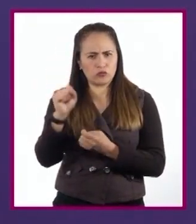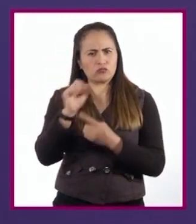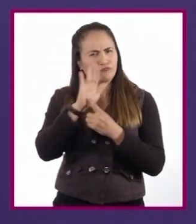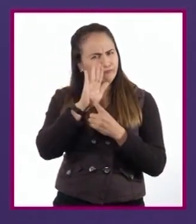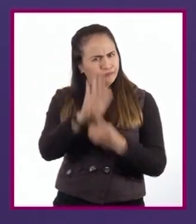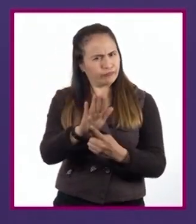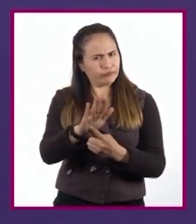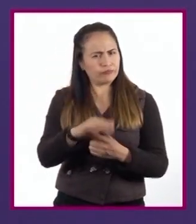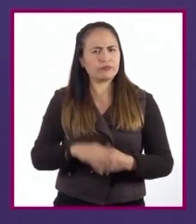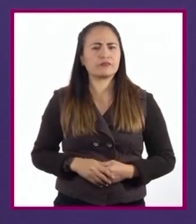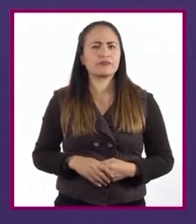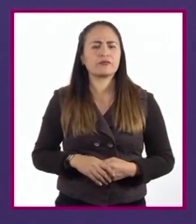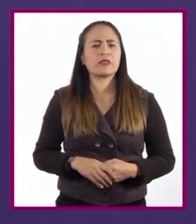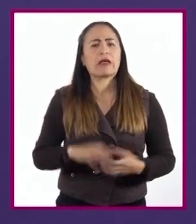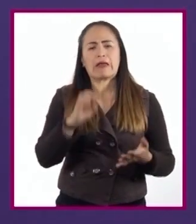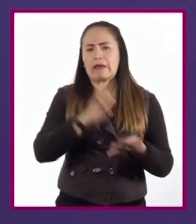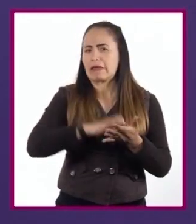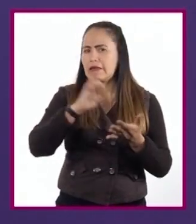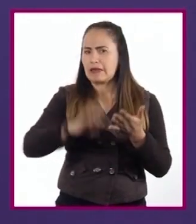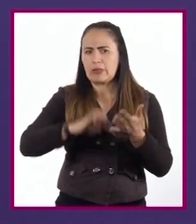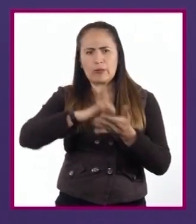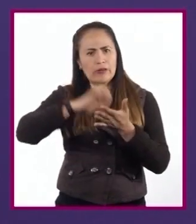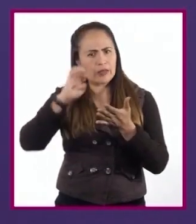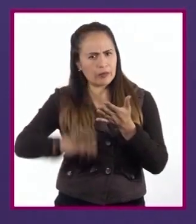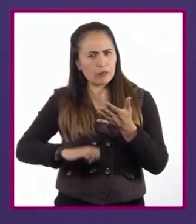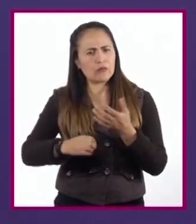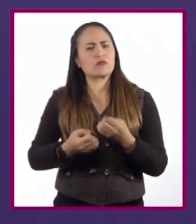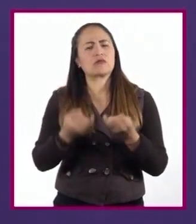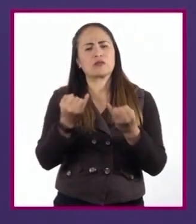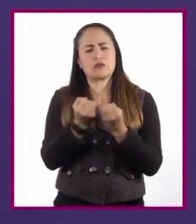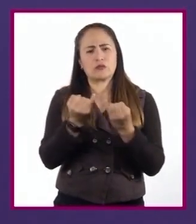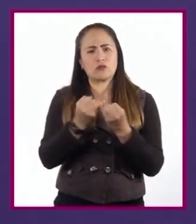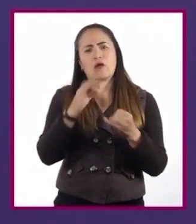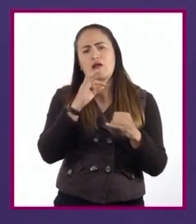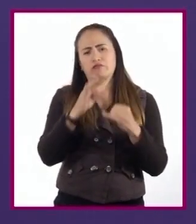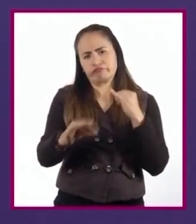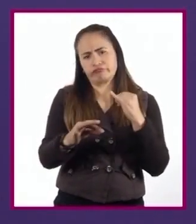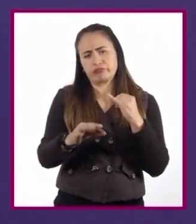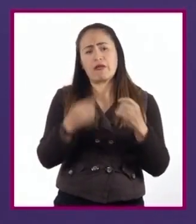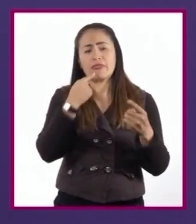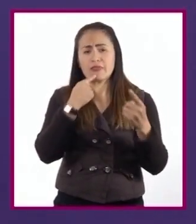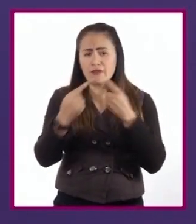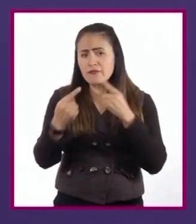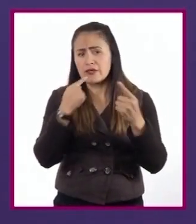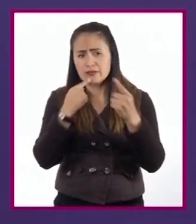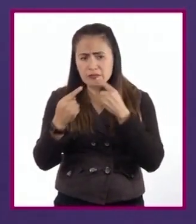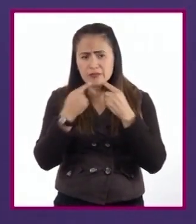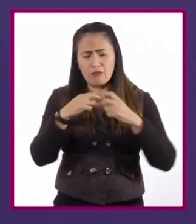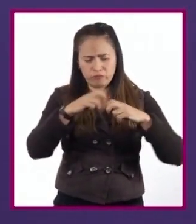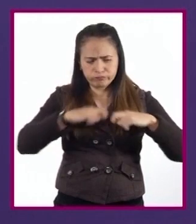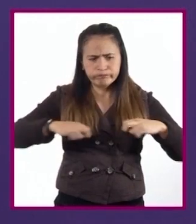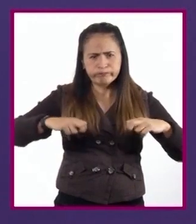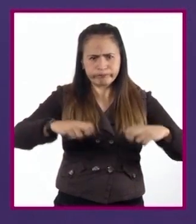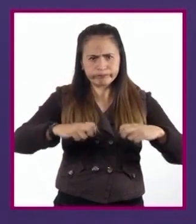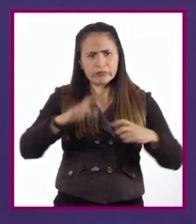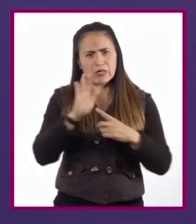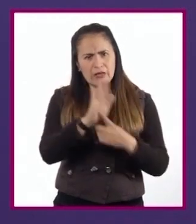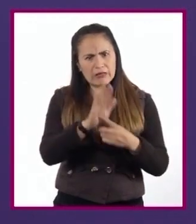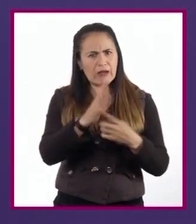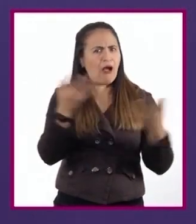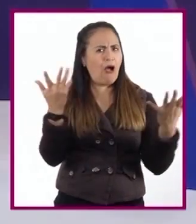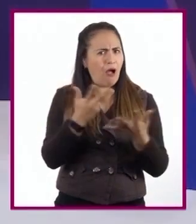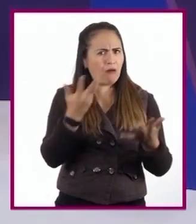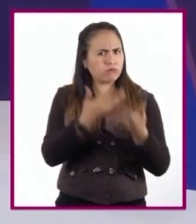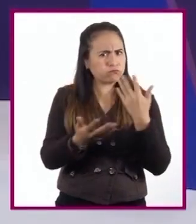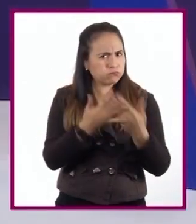puede utilizar ejemplos. Y por último, al momento de debatir, podemos hacer referencia a los hechos.